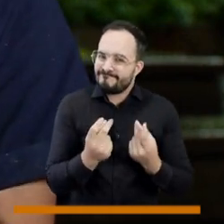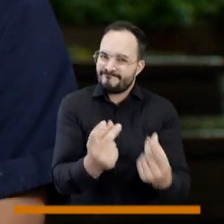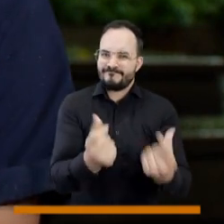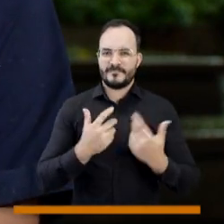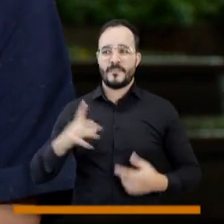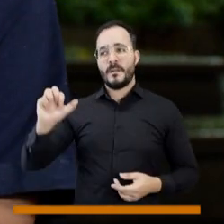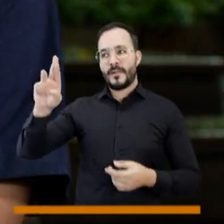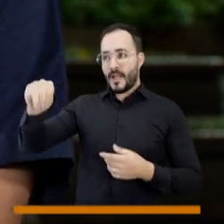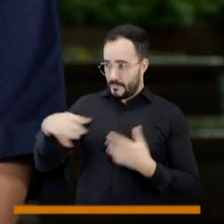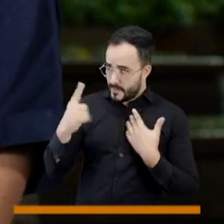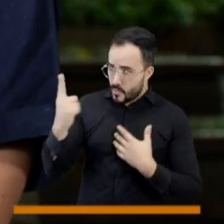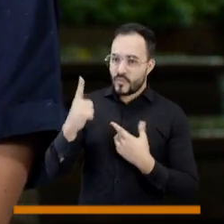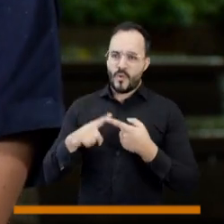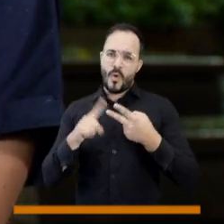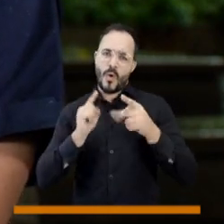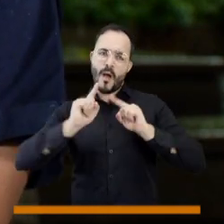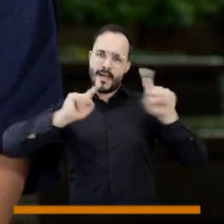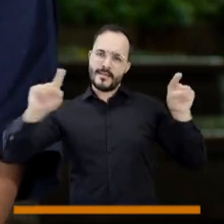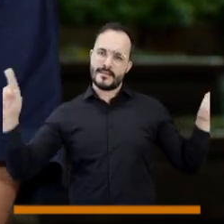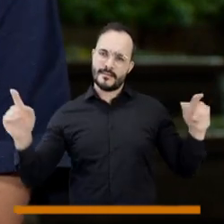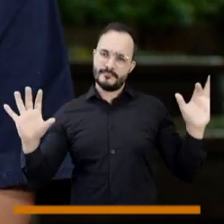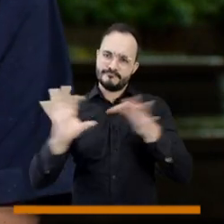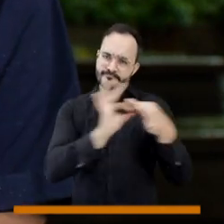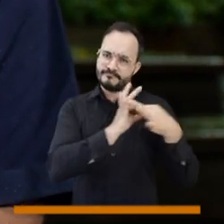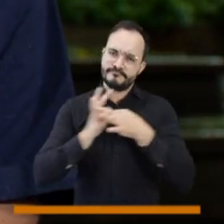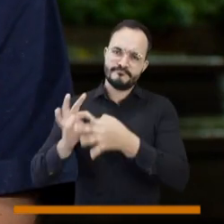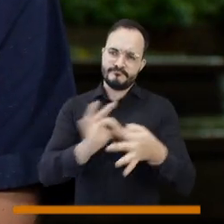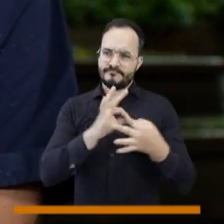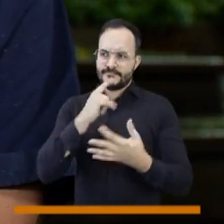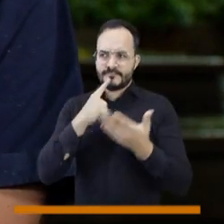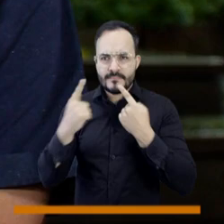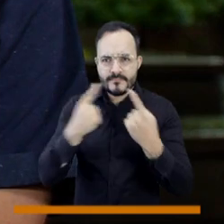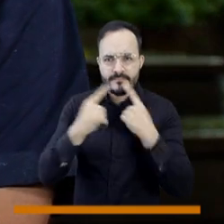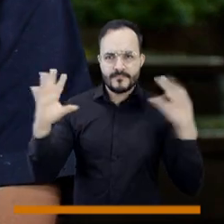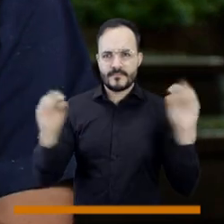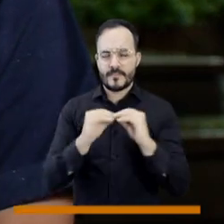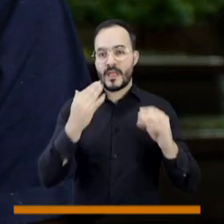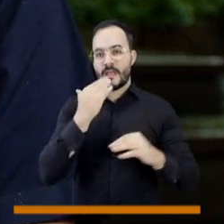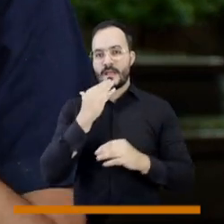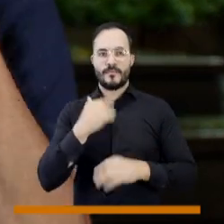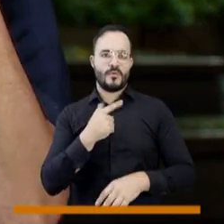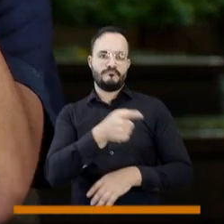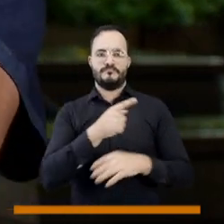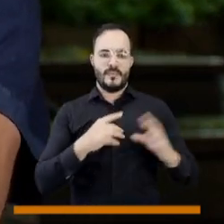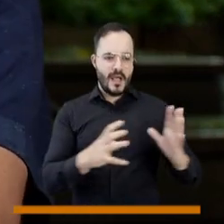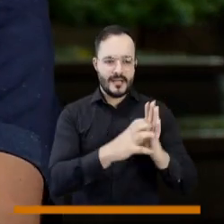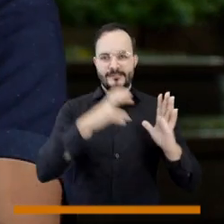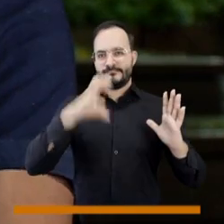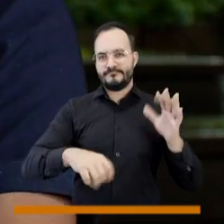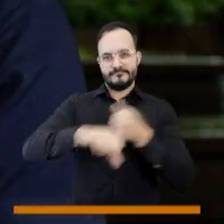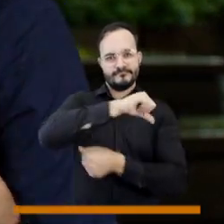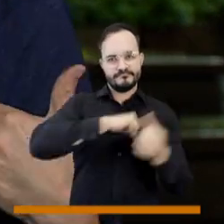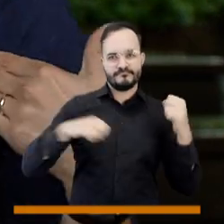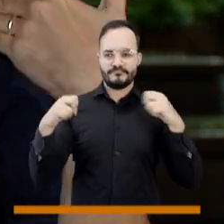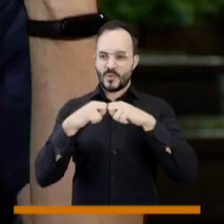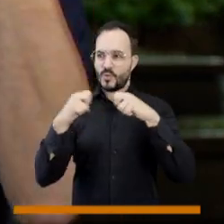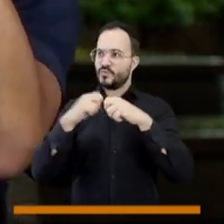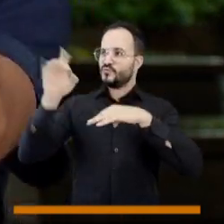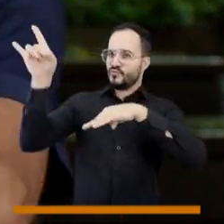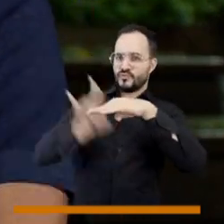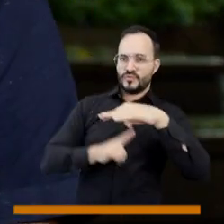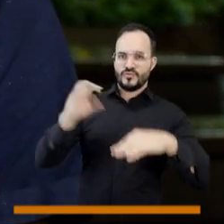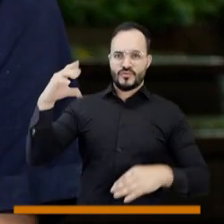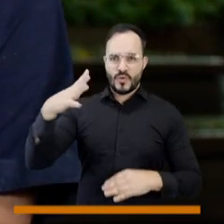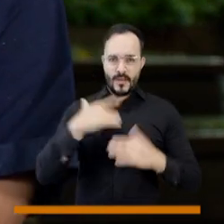públicas, sino de todas las empresas, porque claro, esto requiere unos procesos de registro, de cambio de medidor,